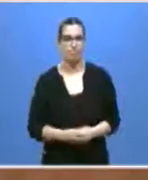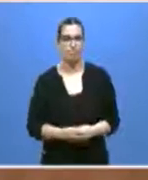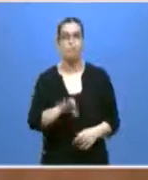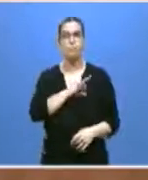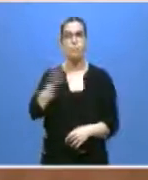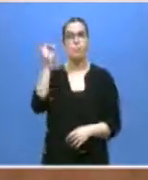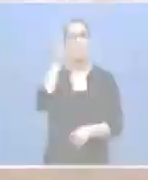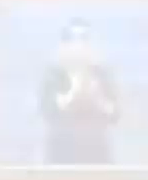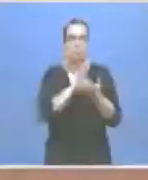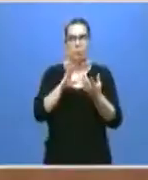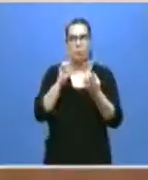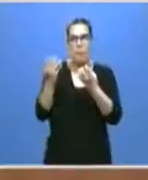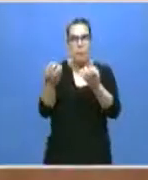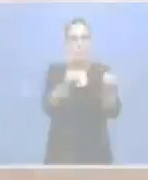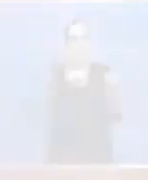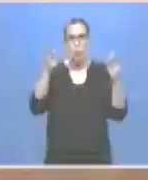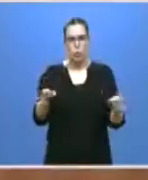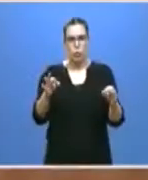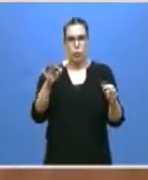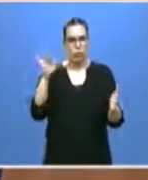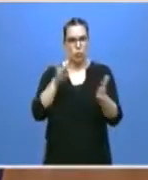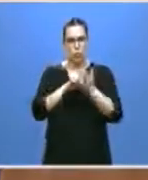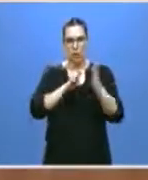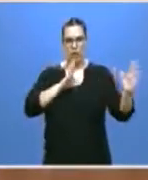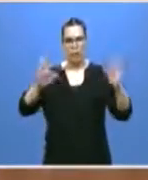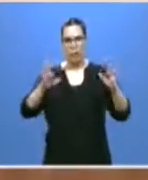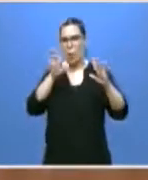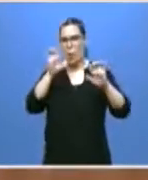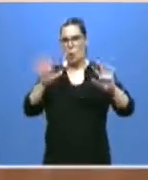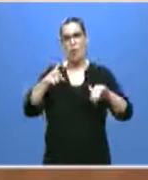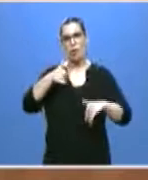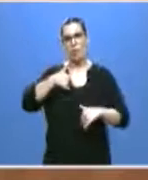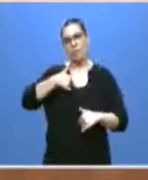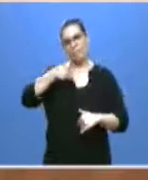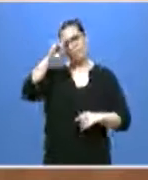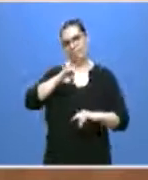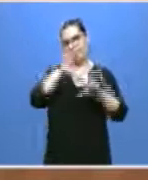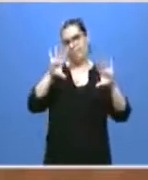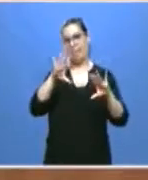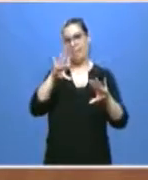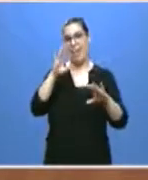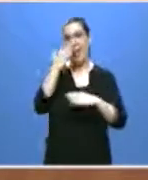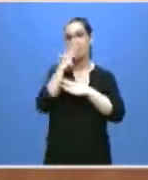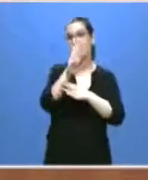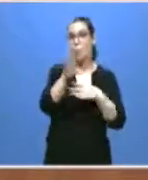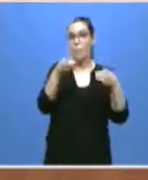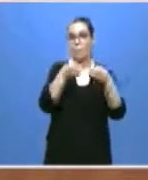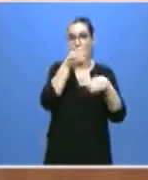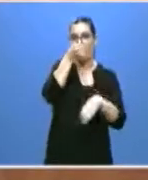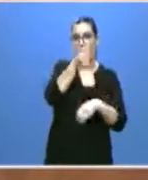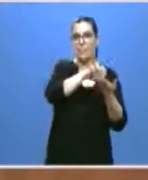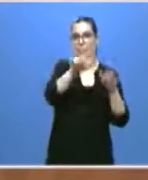Estoy orgulloso de Castilla y León. Creo en Castilla y León. Tuve claro desde el primer momento lo que debía hacer el Partido Socialista de Castilla y León. Ante tanto